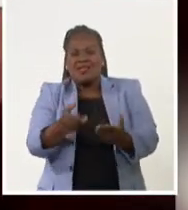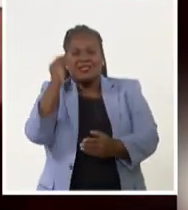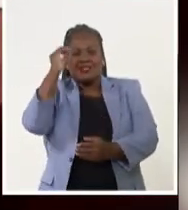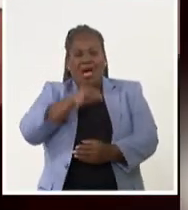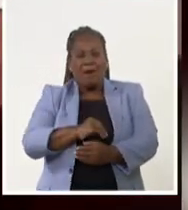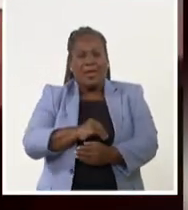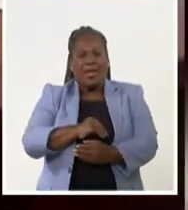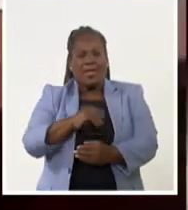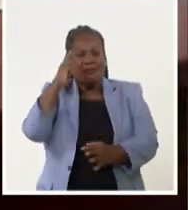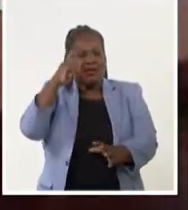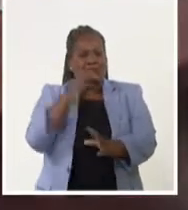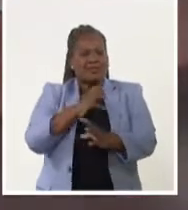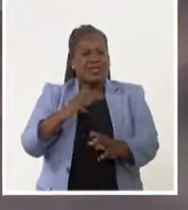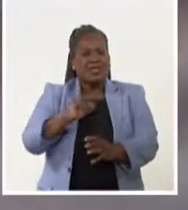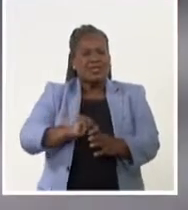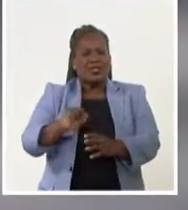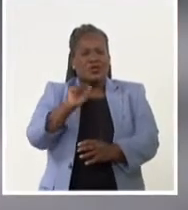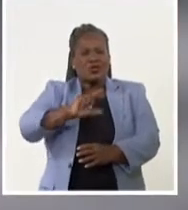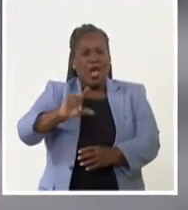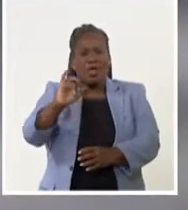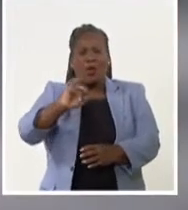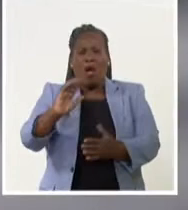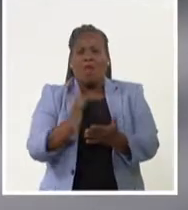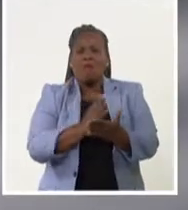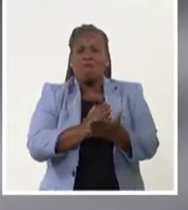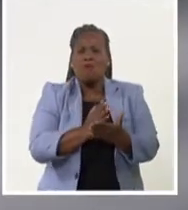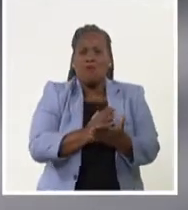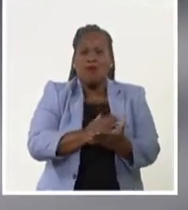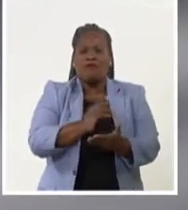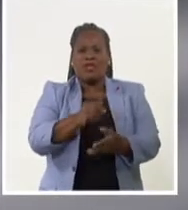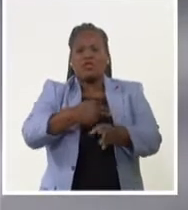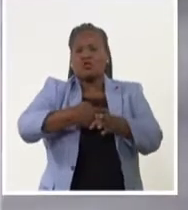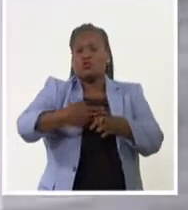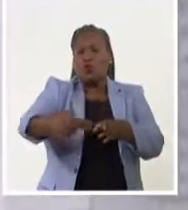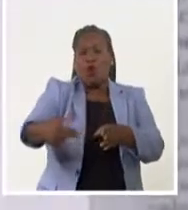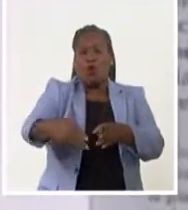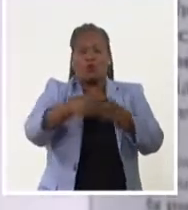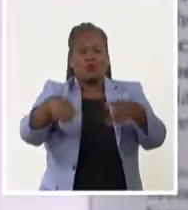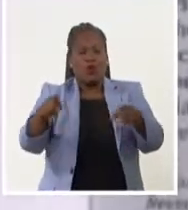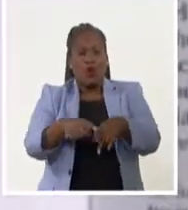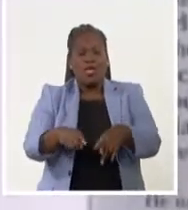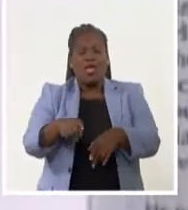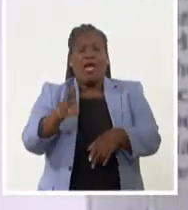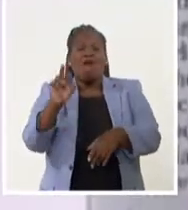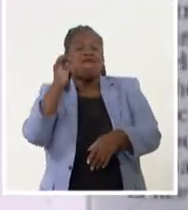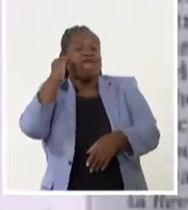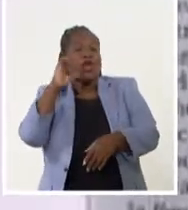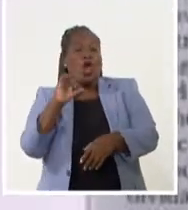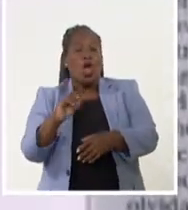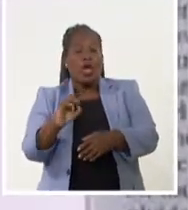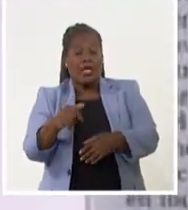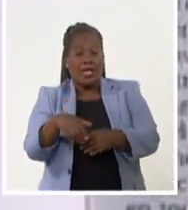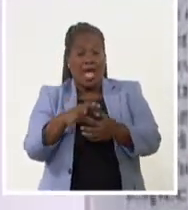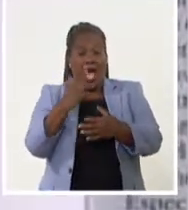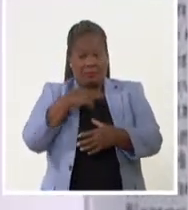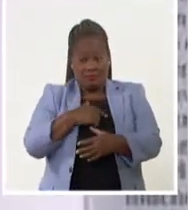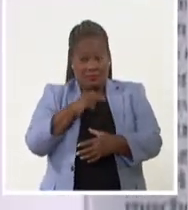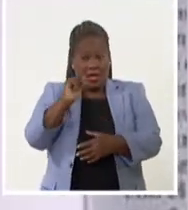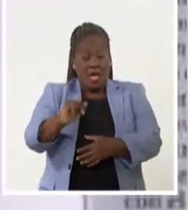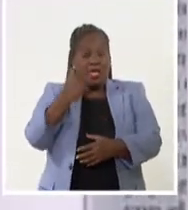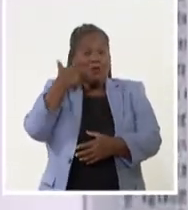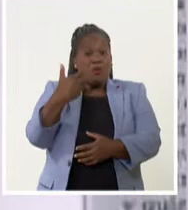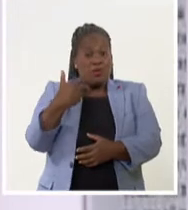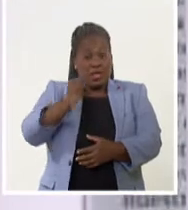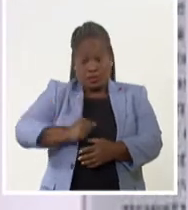ciencias sociales, como la bibliografía, la historia, la sociología o la filología. Ha ofrecido un vasto panorama de la cultura